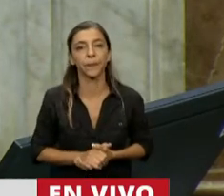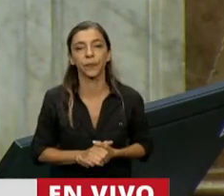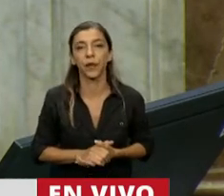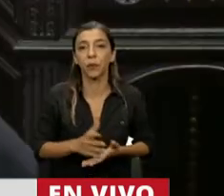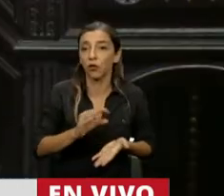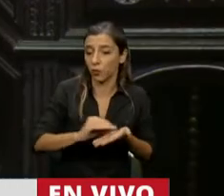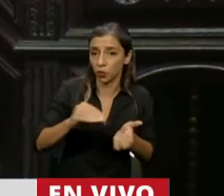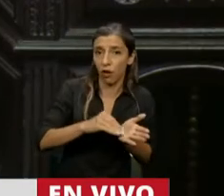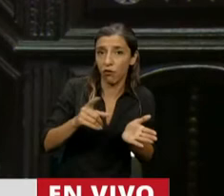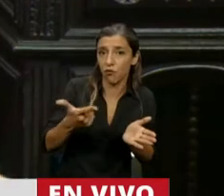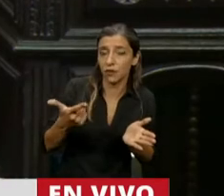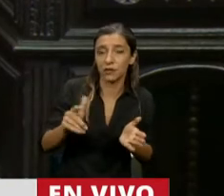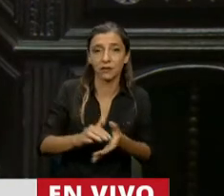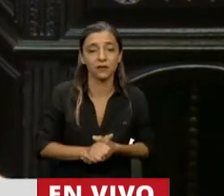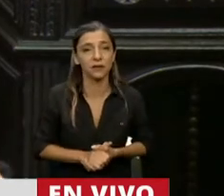usar todo, van a ser 5.